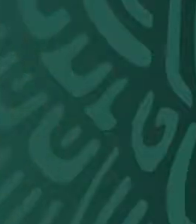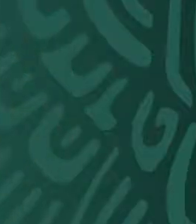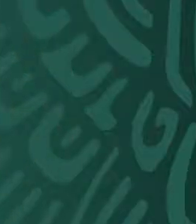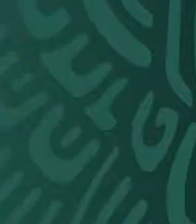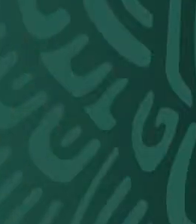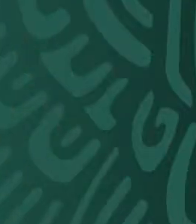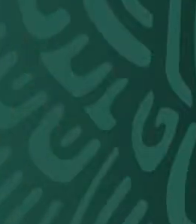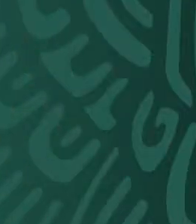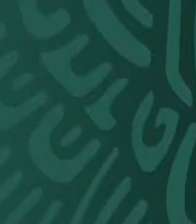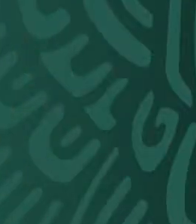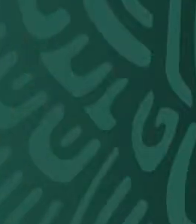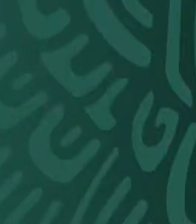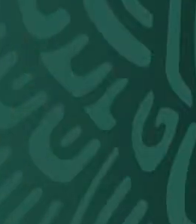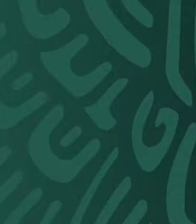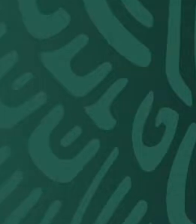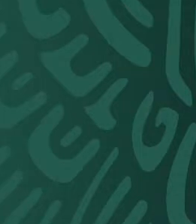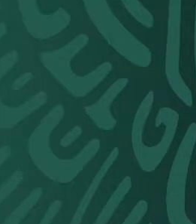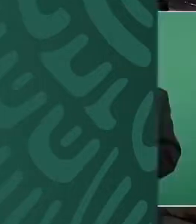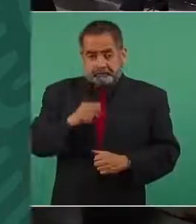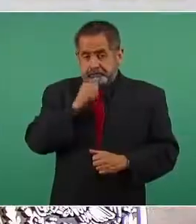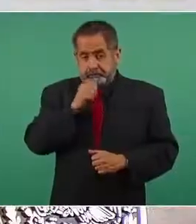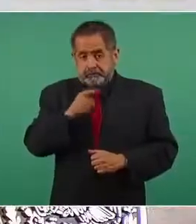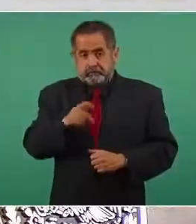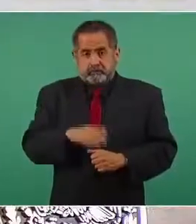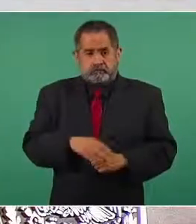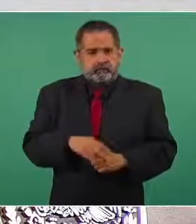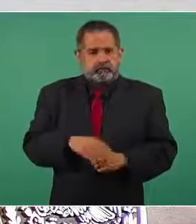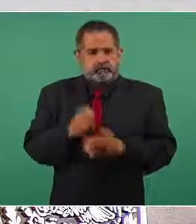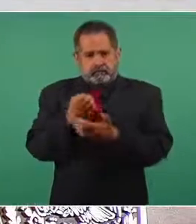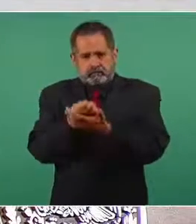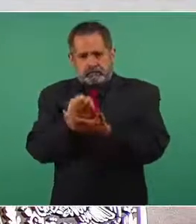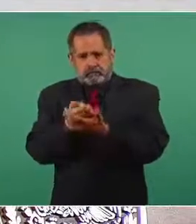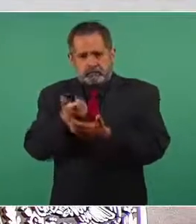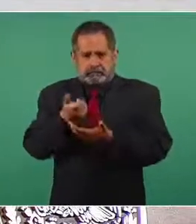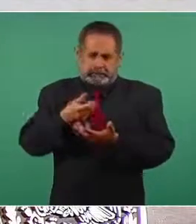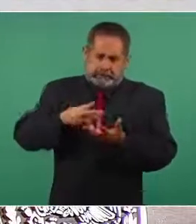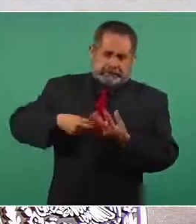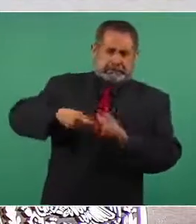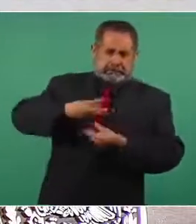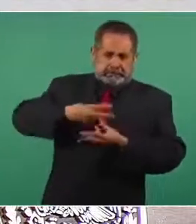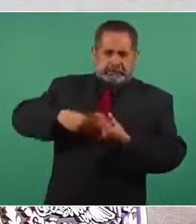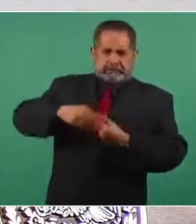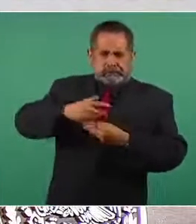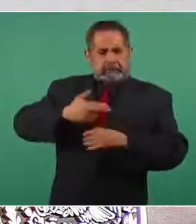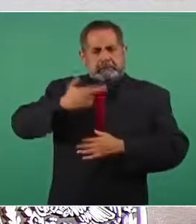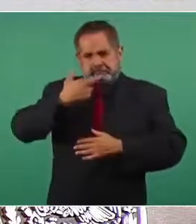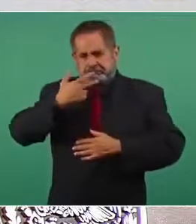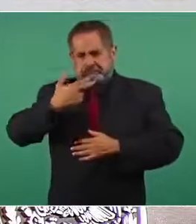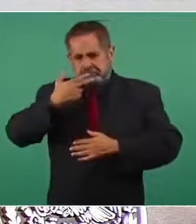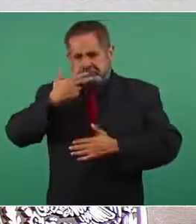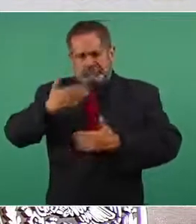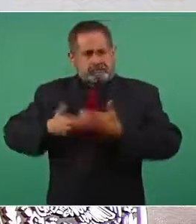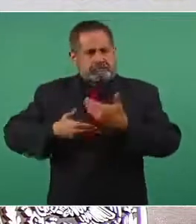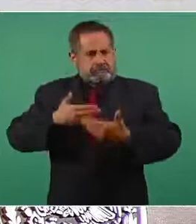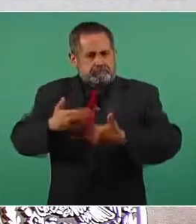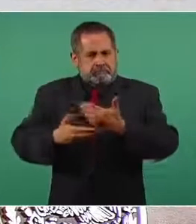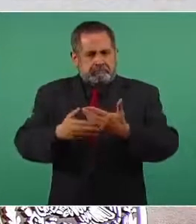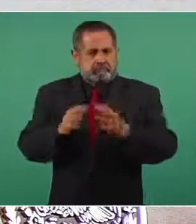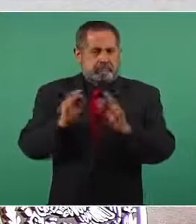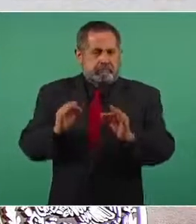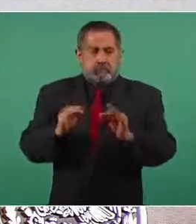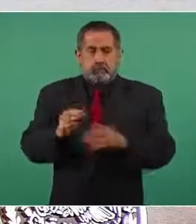se está recuperando. La verdad es que la economía se está recuperando en general. Hay muy buenas